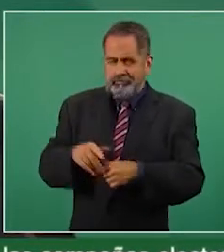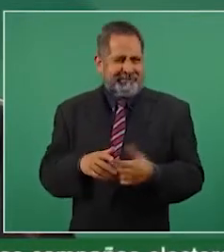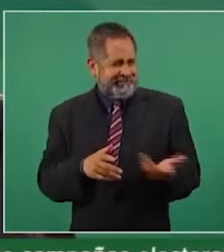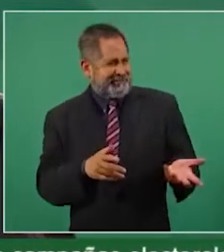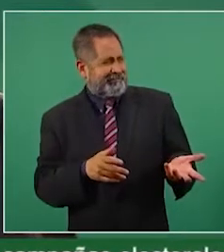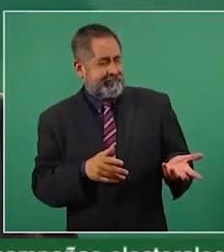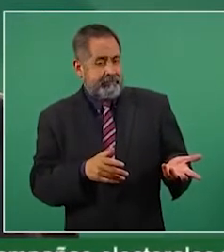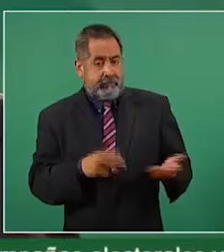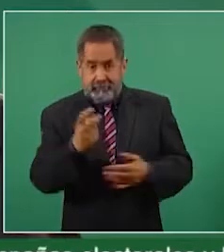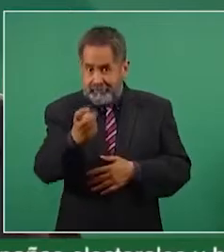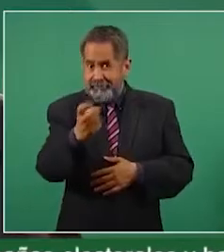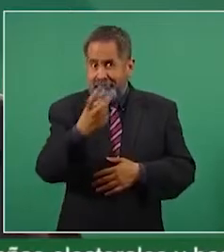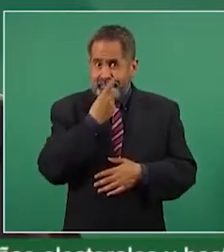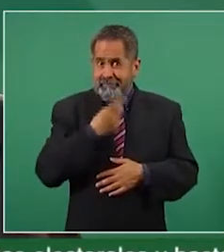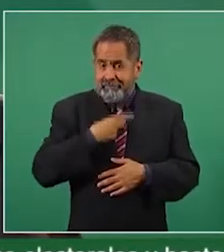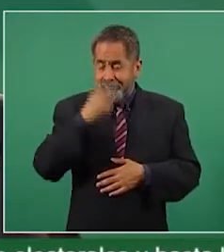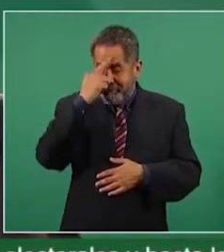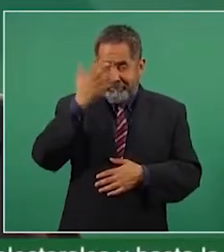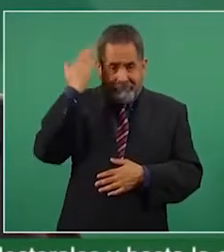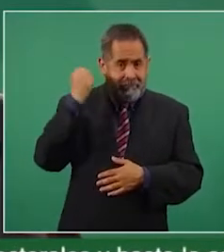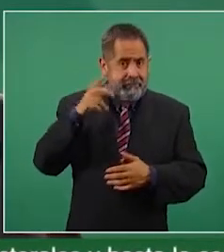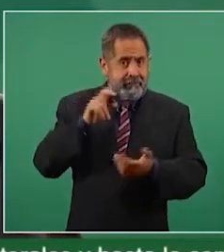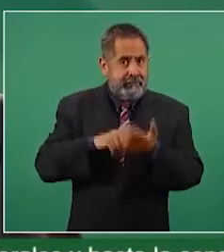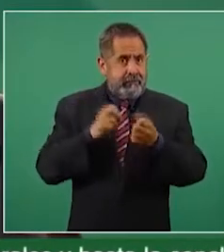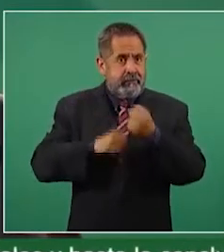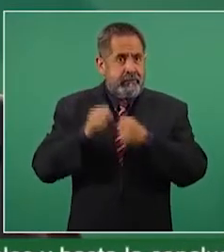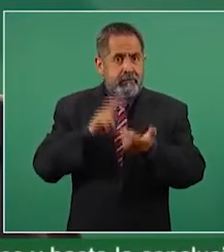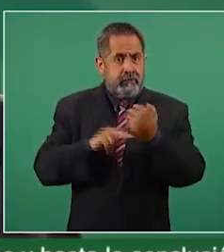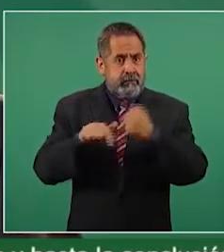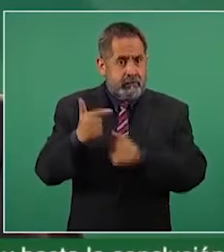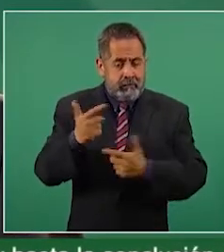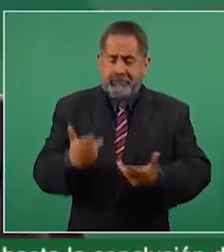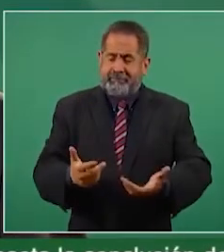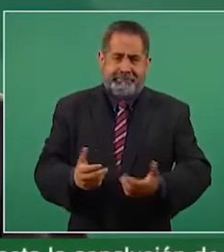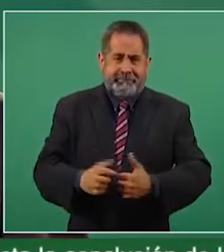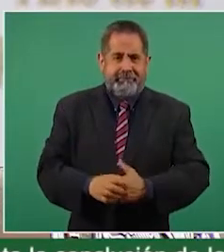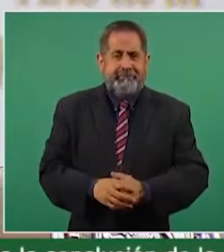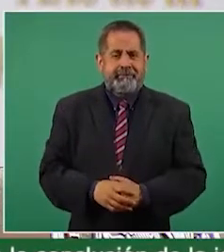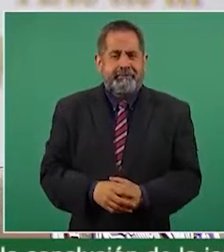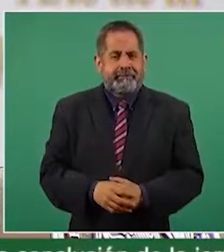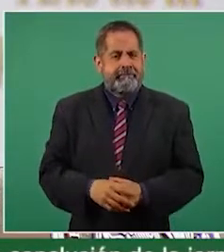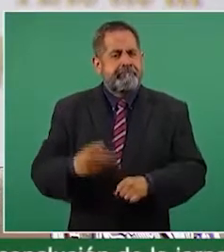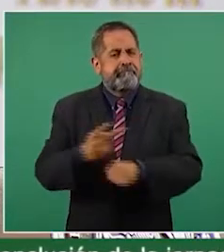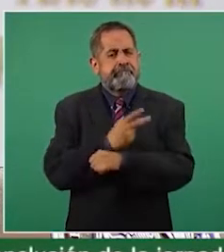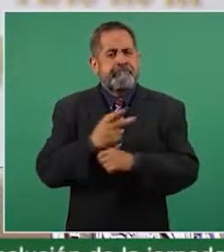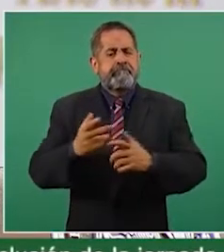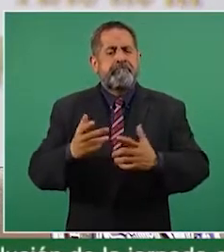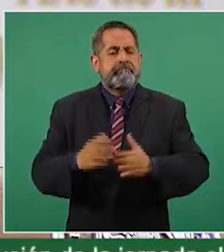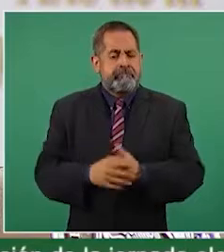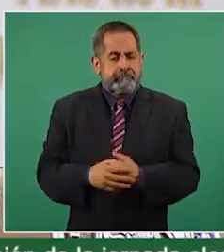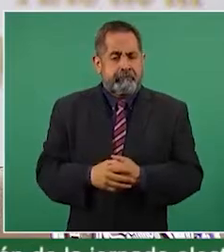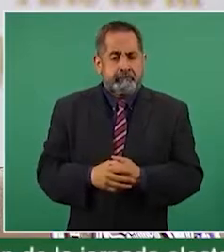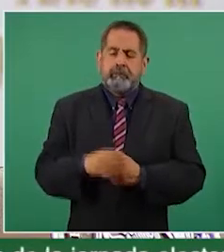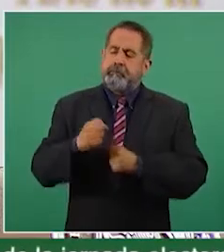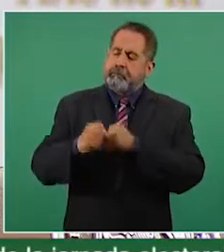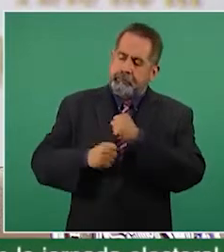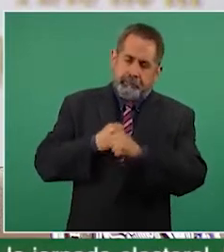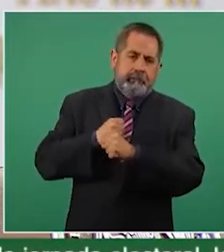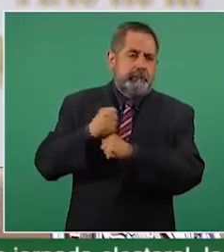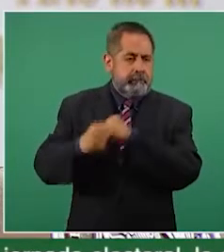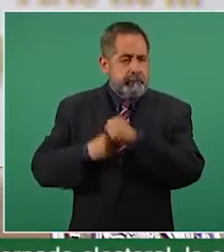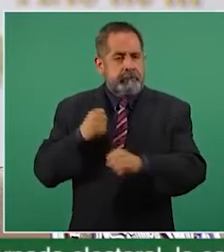Así que sucede, pasa el tiempo